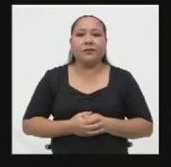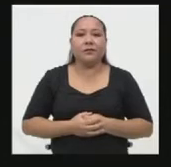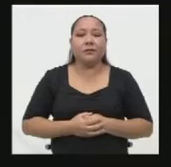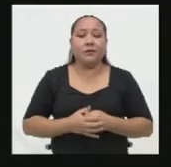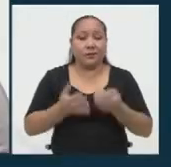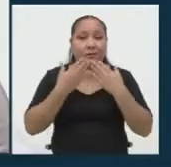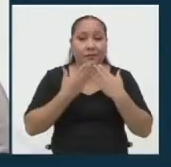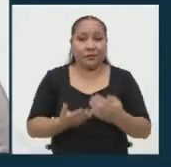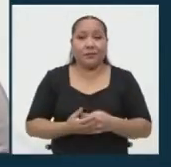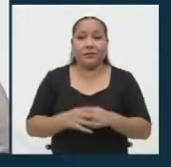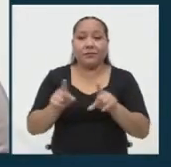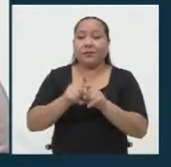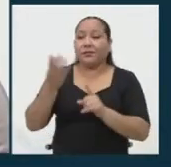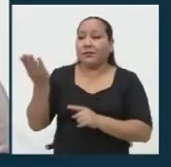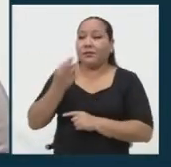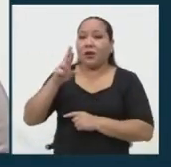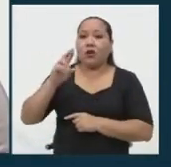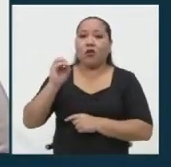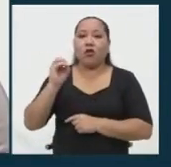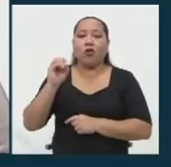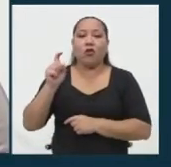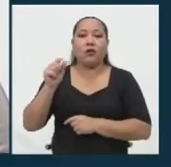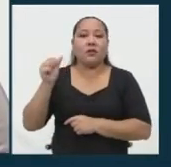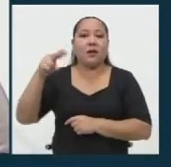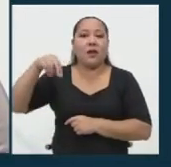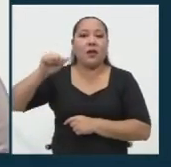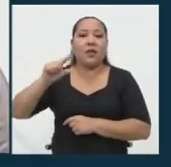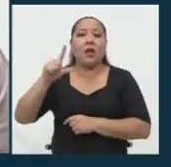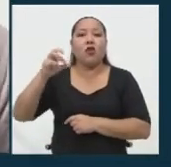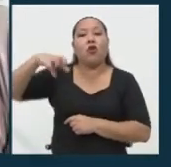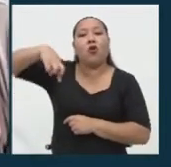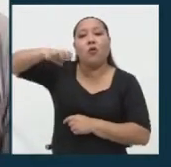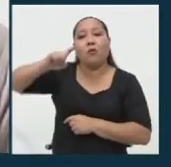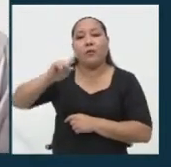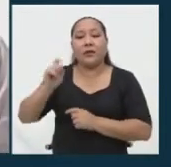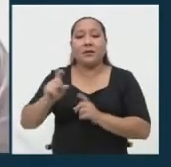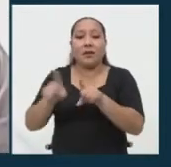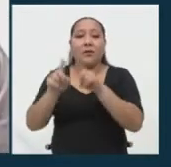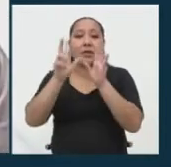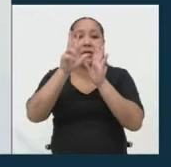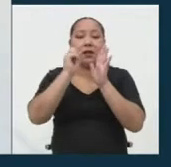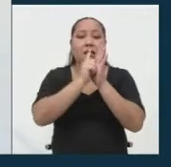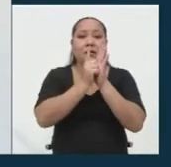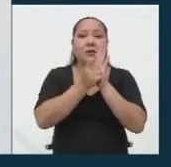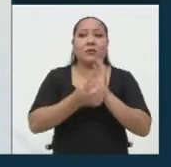Gracias también. Es el turno de la candidata Roxana Cristina López La Rosa. También tiene 30 segundos.